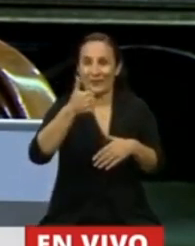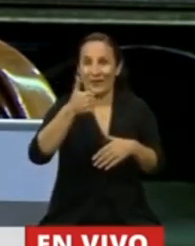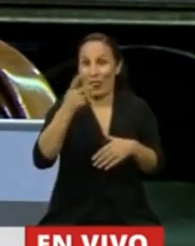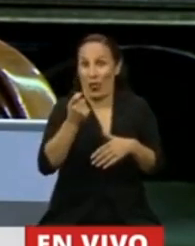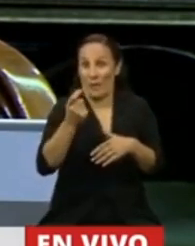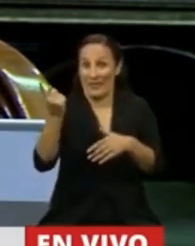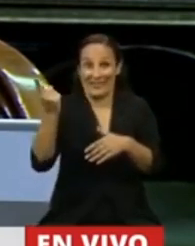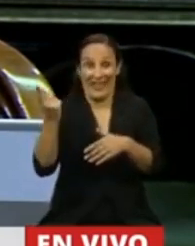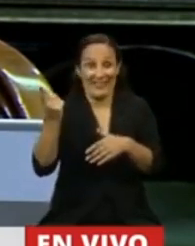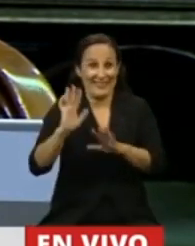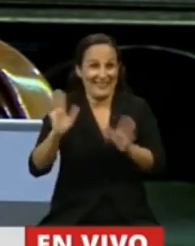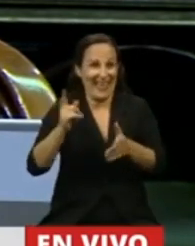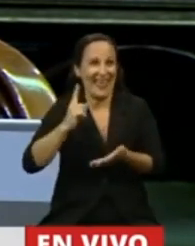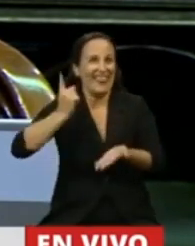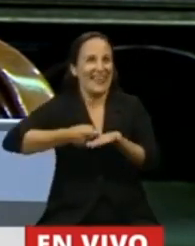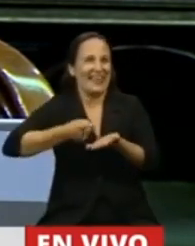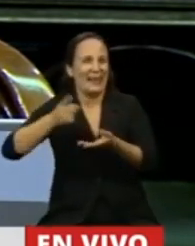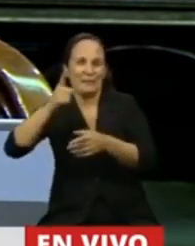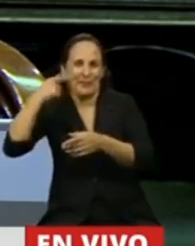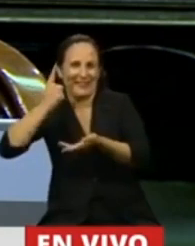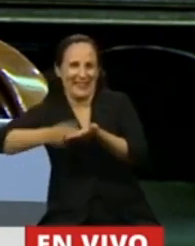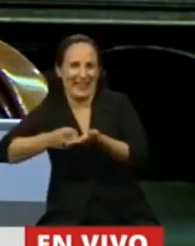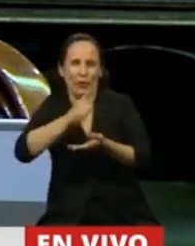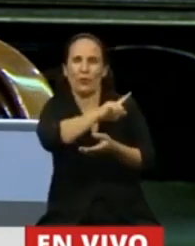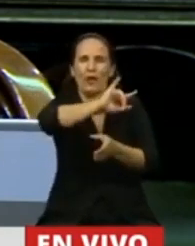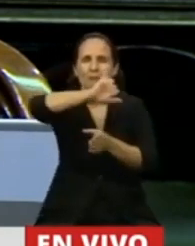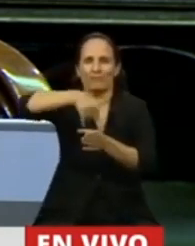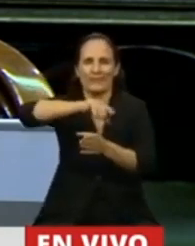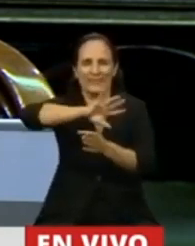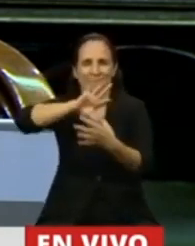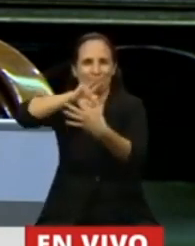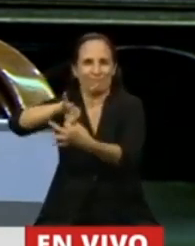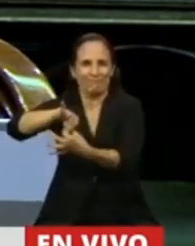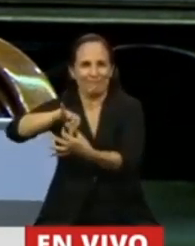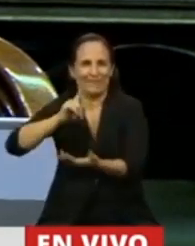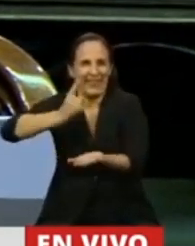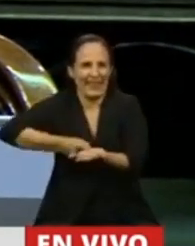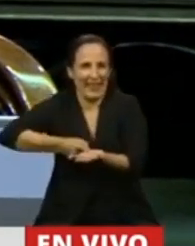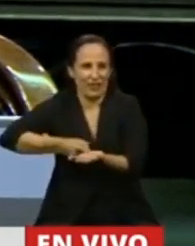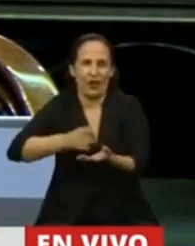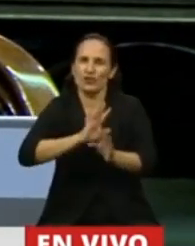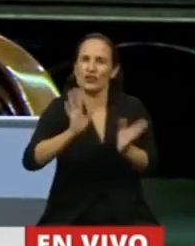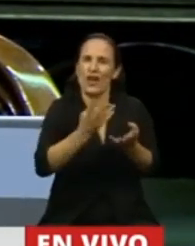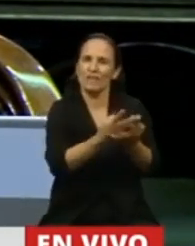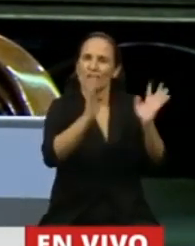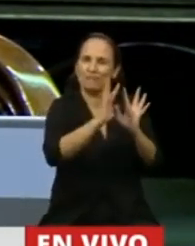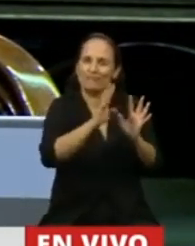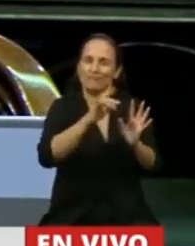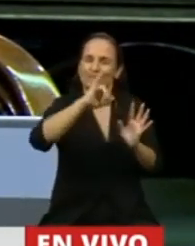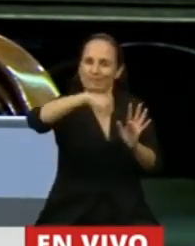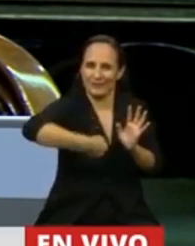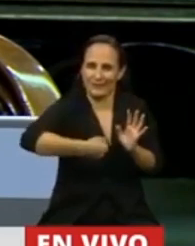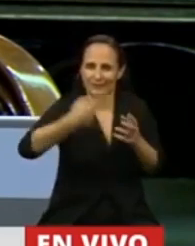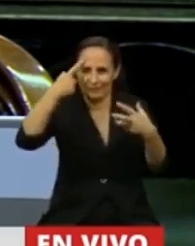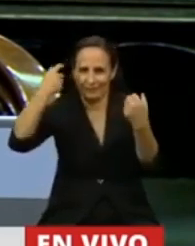que usted tuvo que adherir con el decreto al del Presidente, con la resolución de la Cámara, por el cual